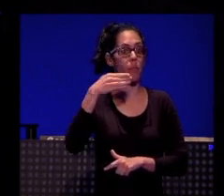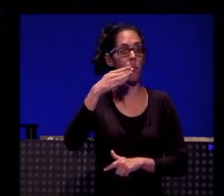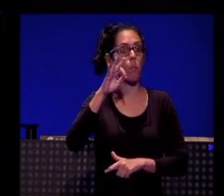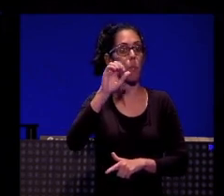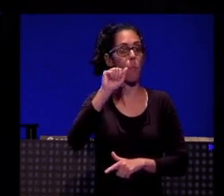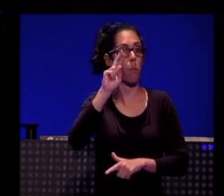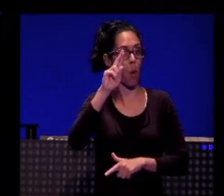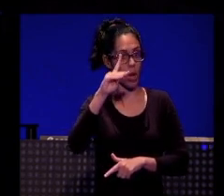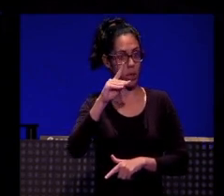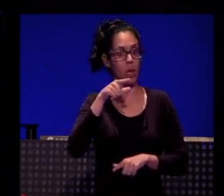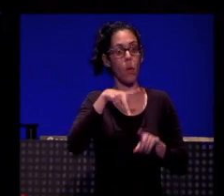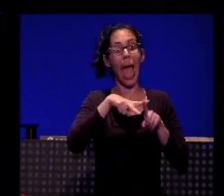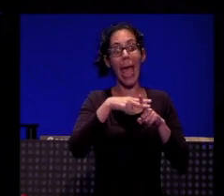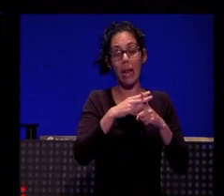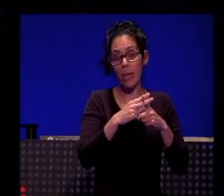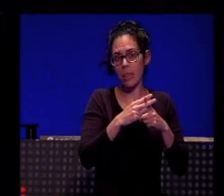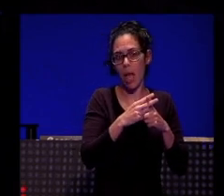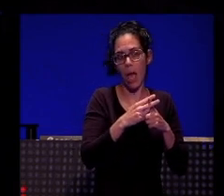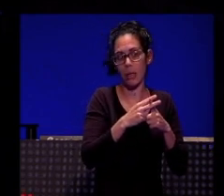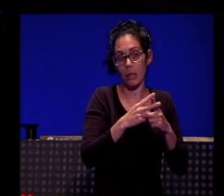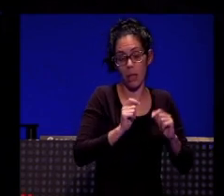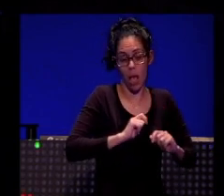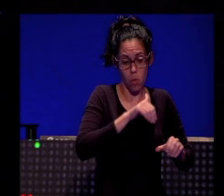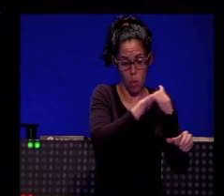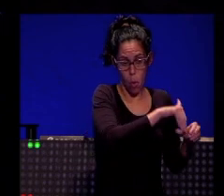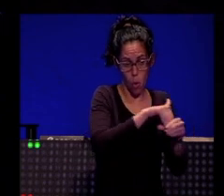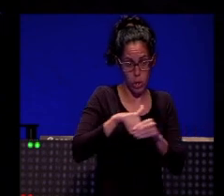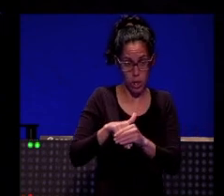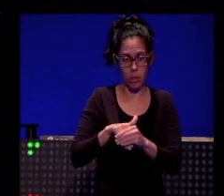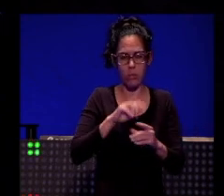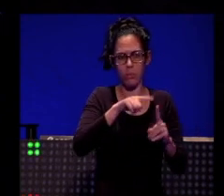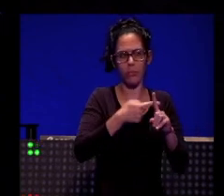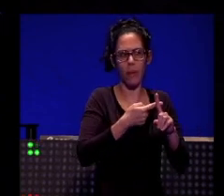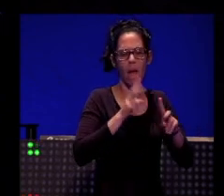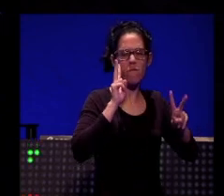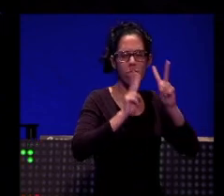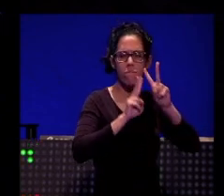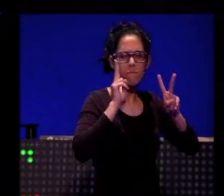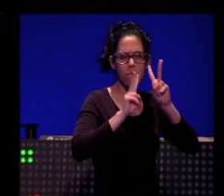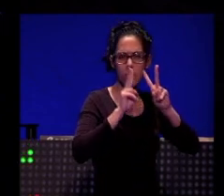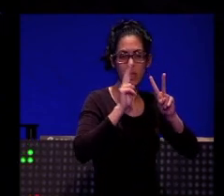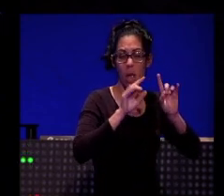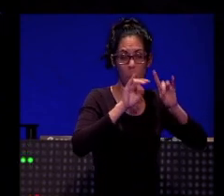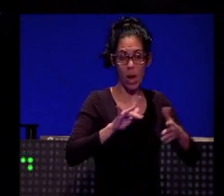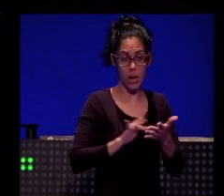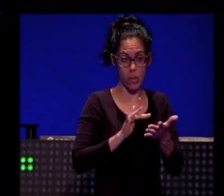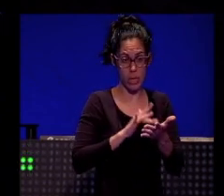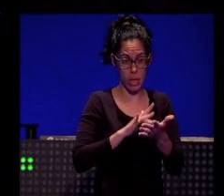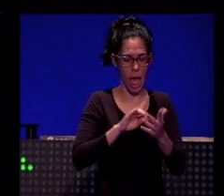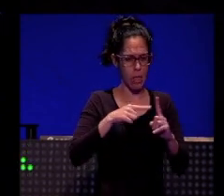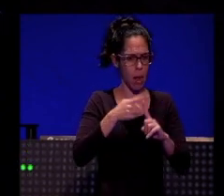herramienta que te genera tu propio contenido y se ve todo muy visual, como una revista, sobre todo un móvil.